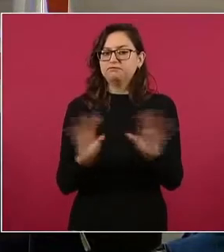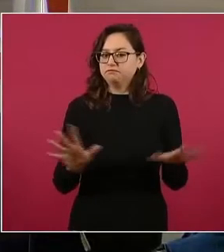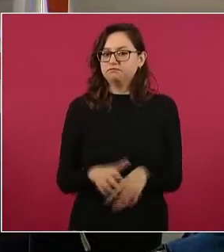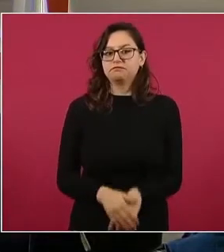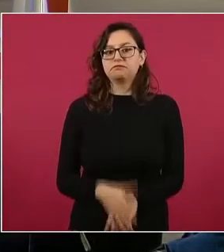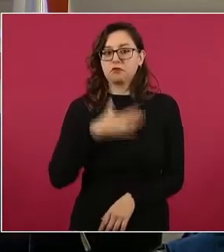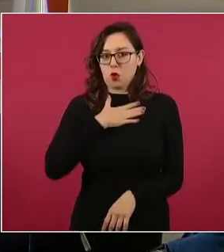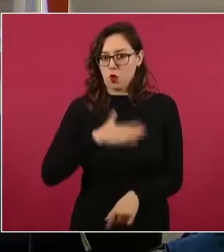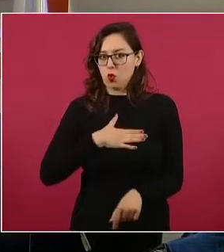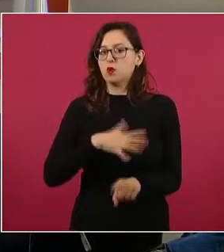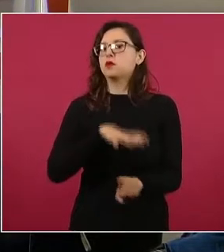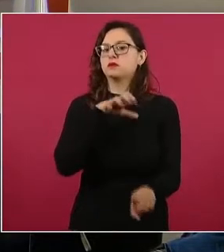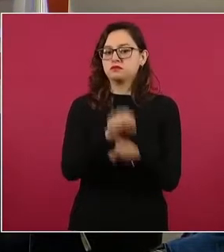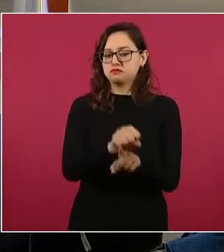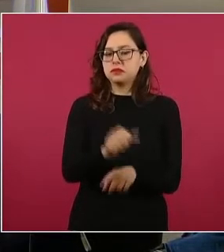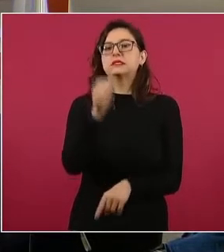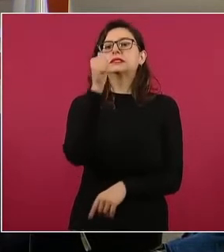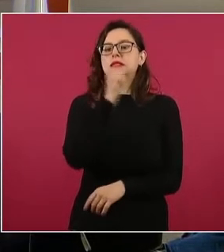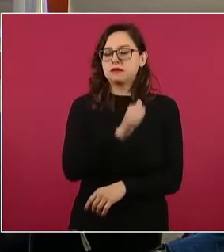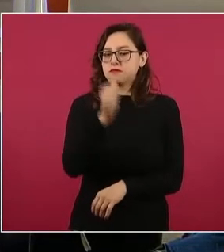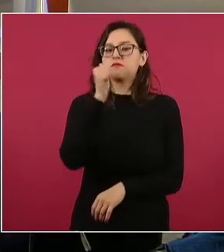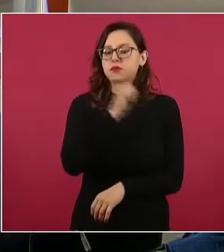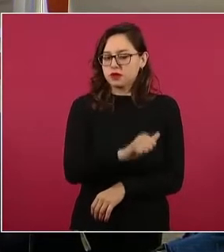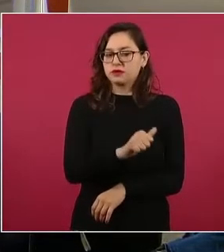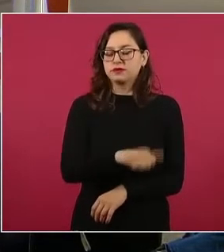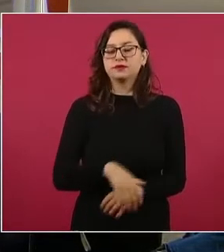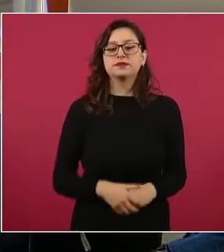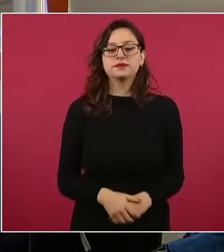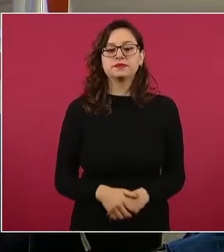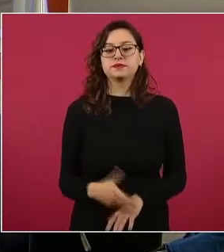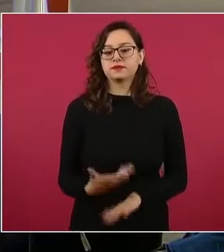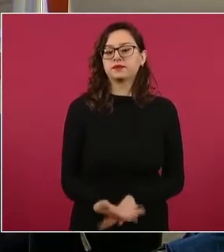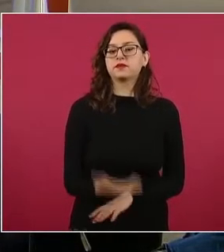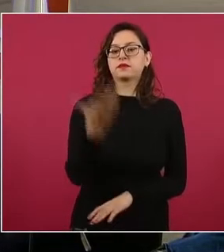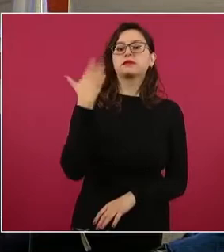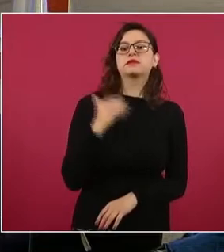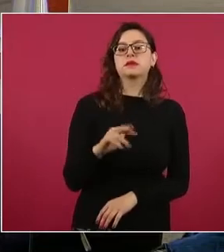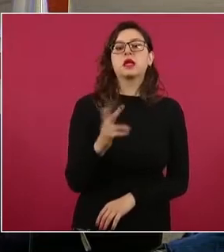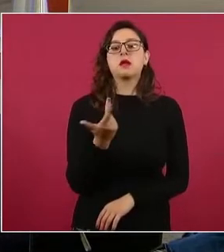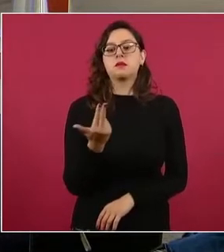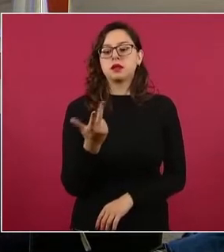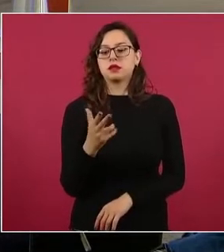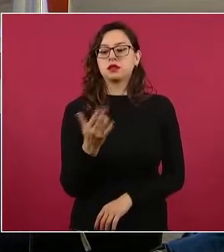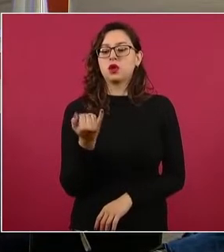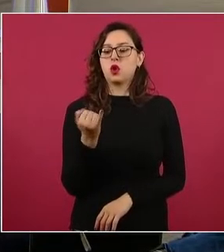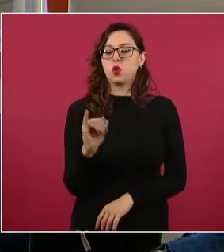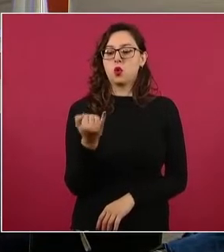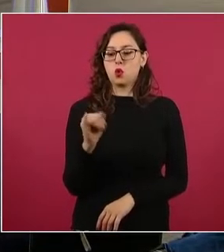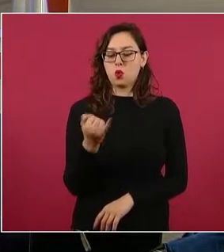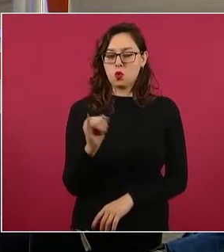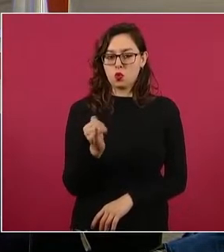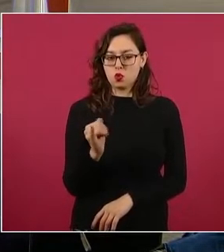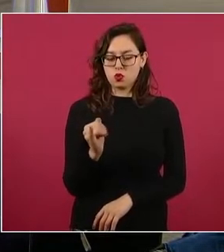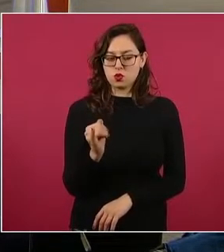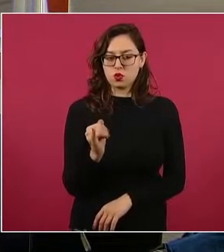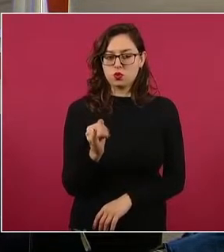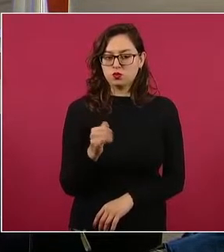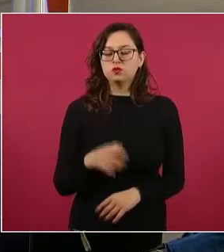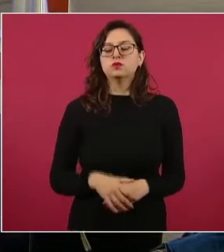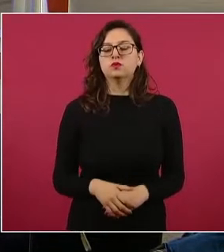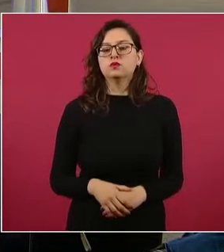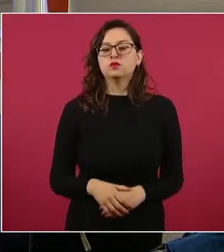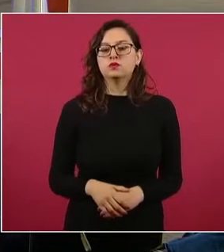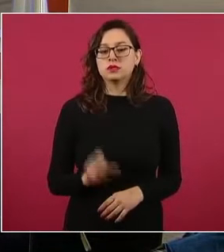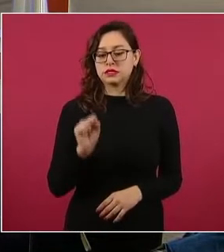permanente brinda resultados. El pasado 25 de junio, elementos de la Secretaría de la